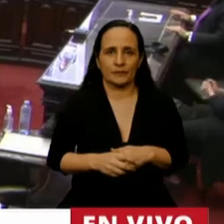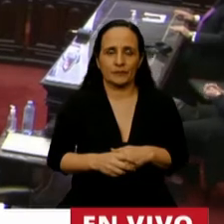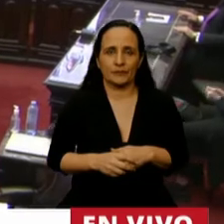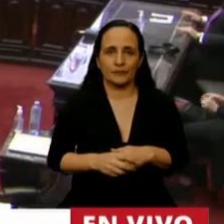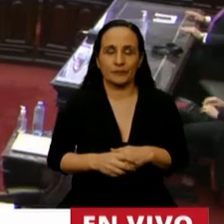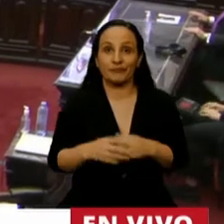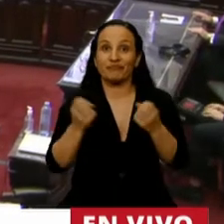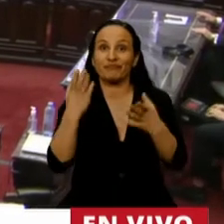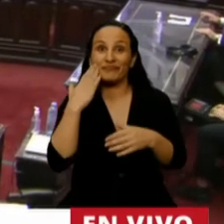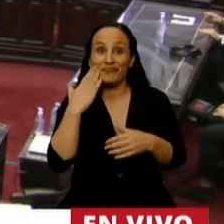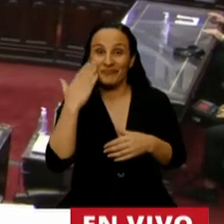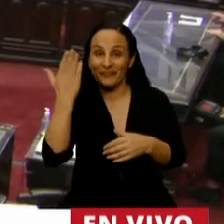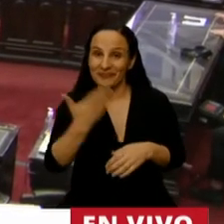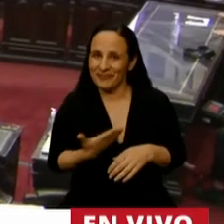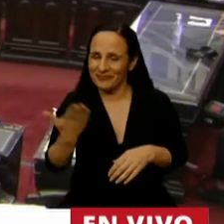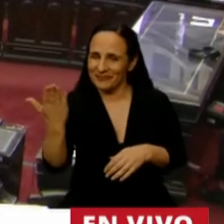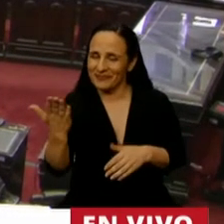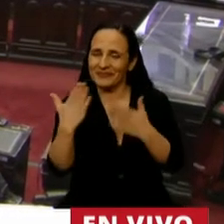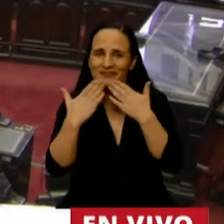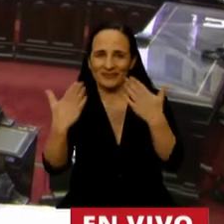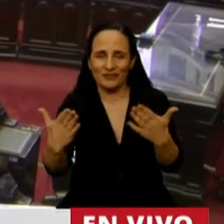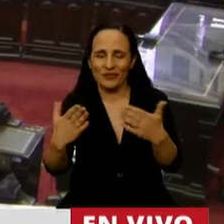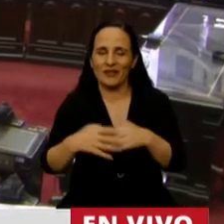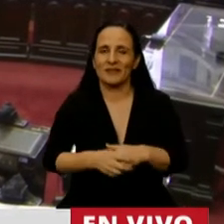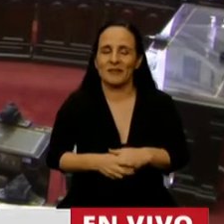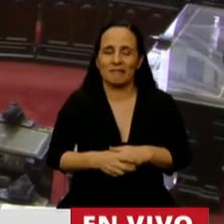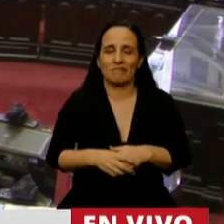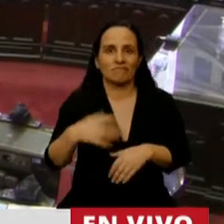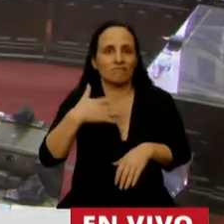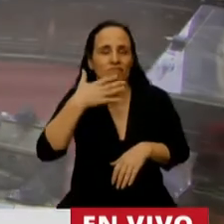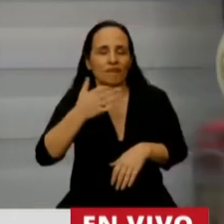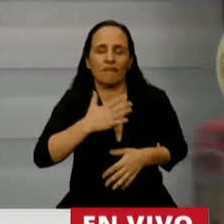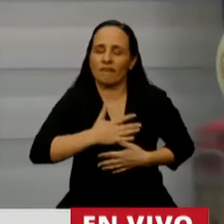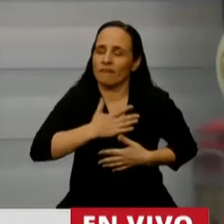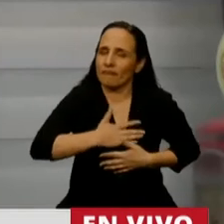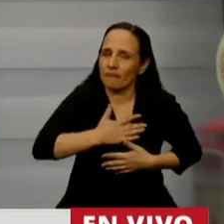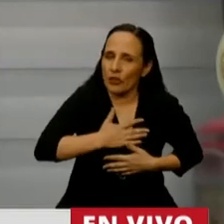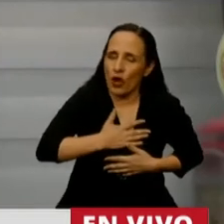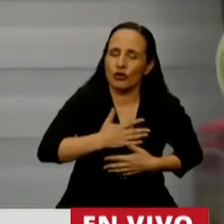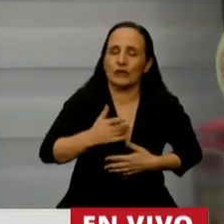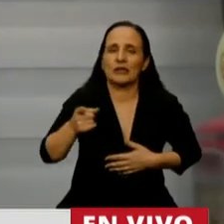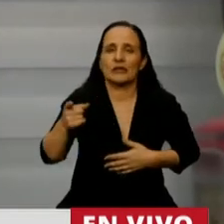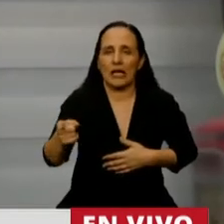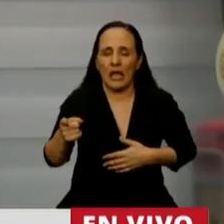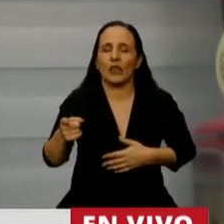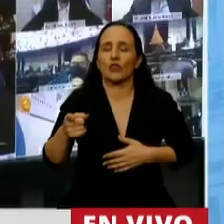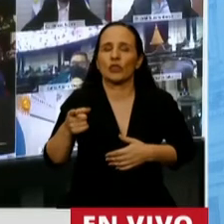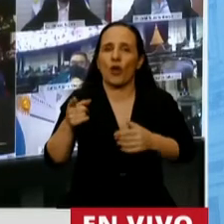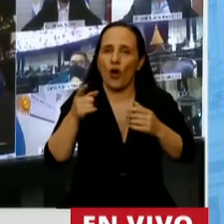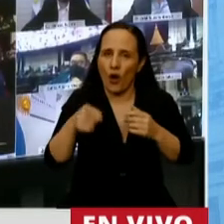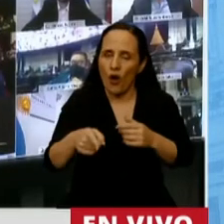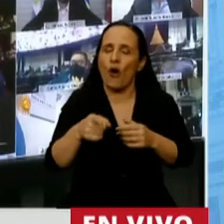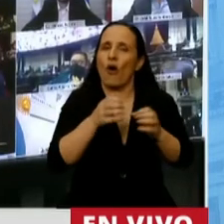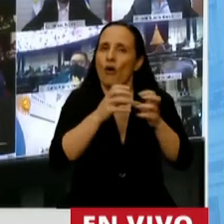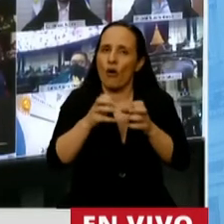Buenas tardes, presidente. Muchas gracias. La verdad que muy contento de poder asistir al tratamiento